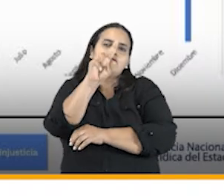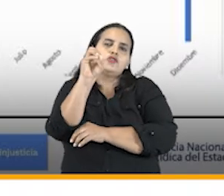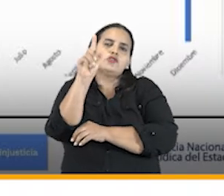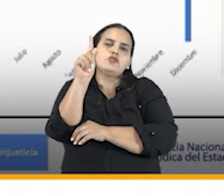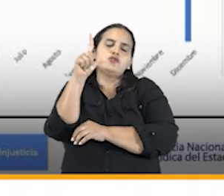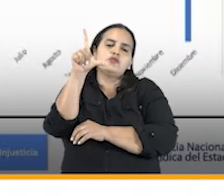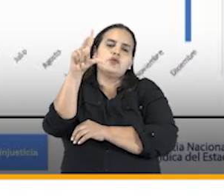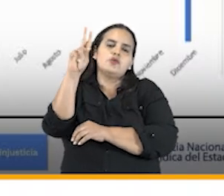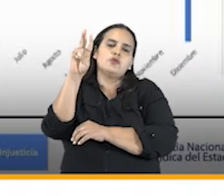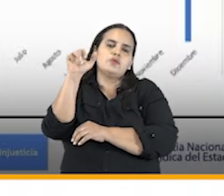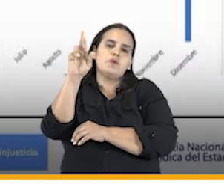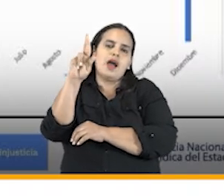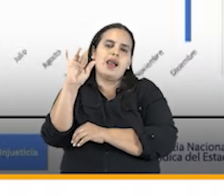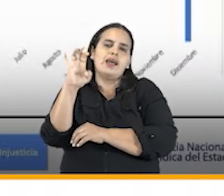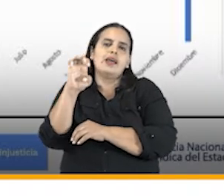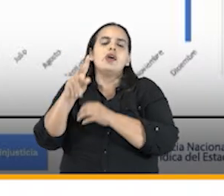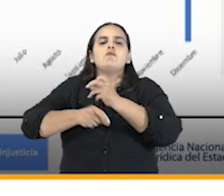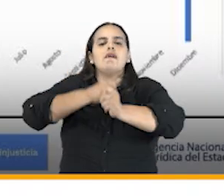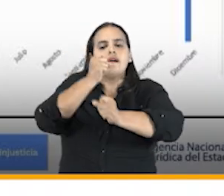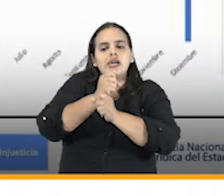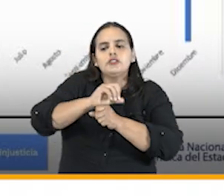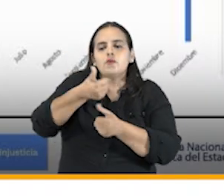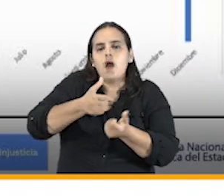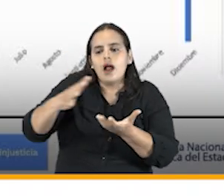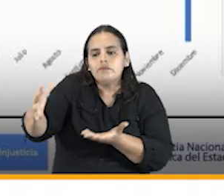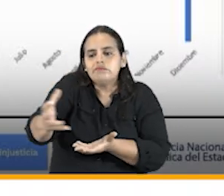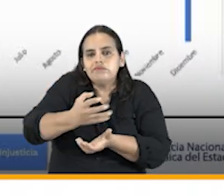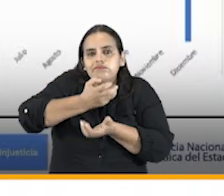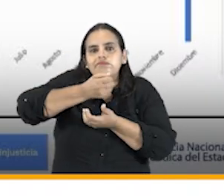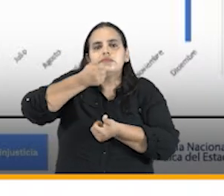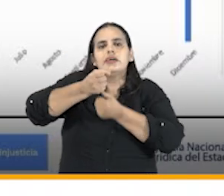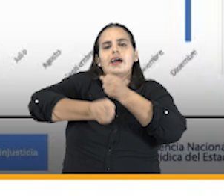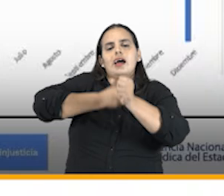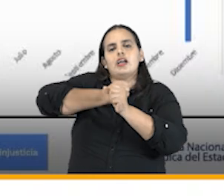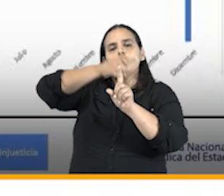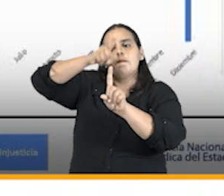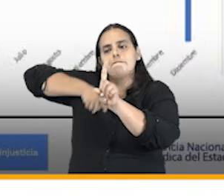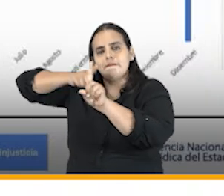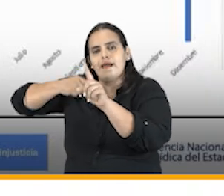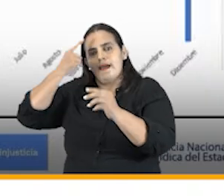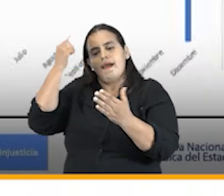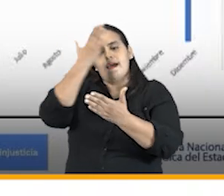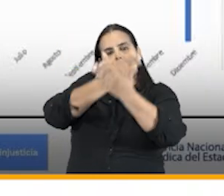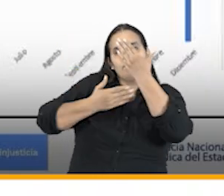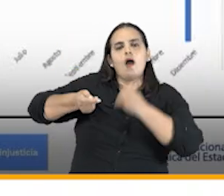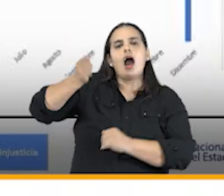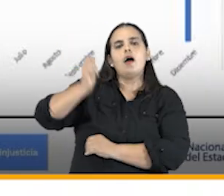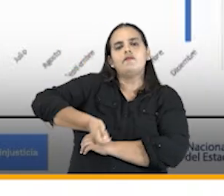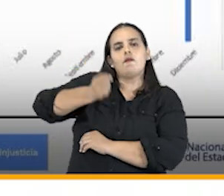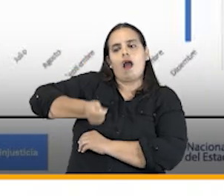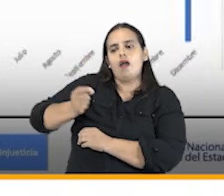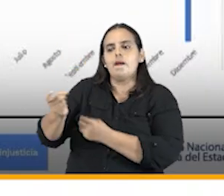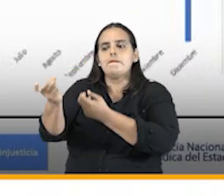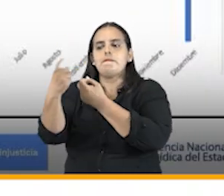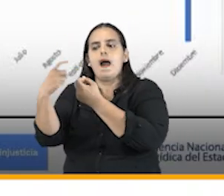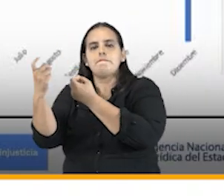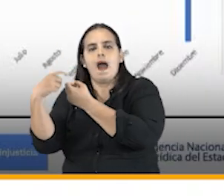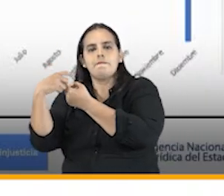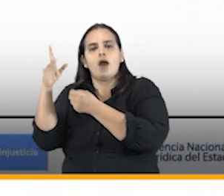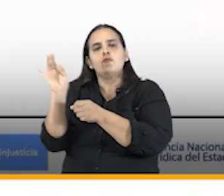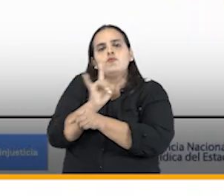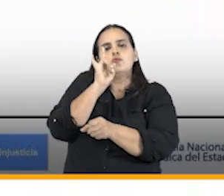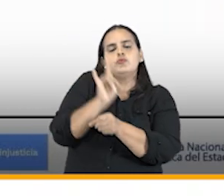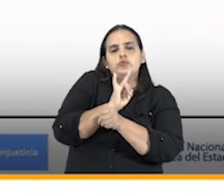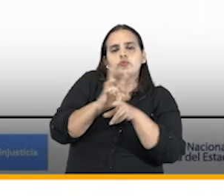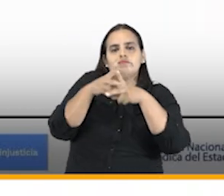ingresos por año y por mes que se están haciendo en la herramienta y también analizando el número de abogados que están ingresando a la herramienta y le están dando el uso adecuado